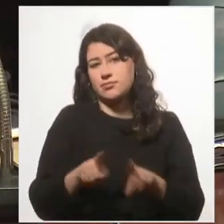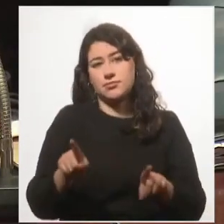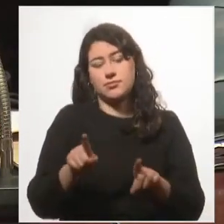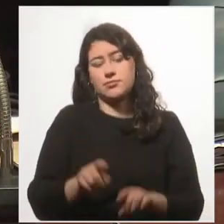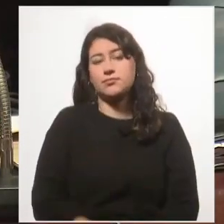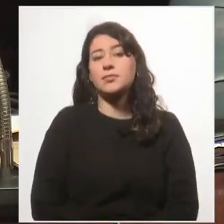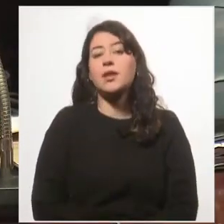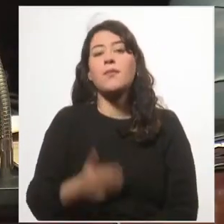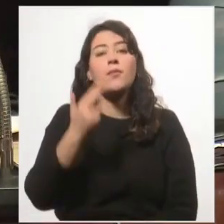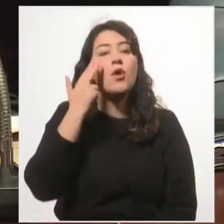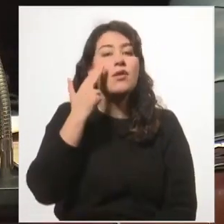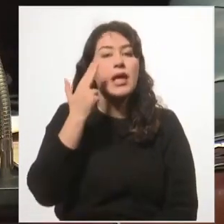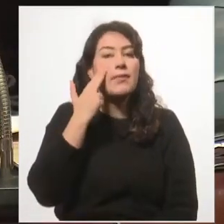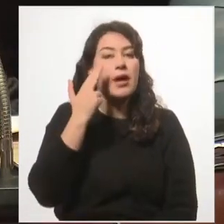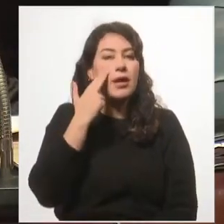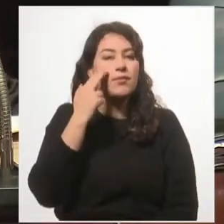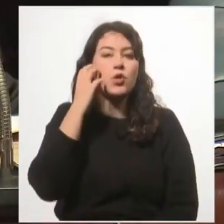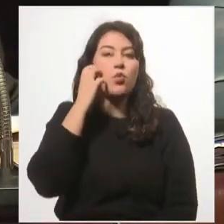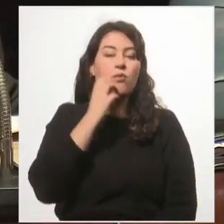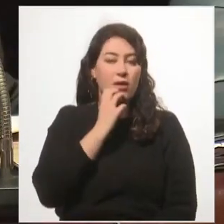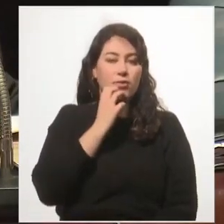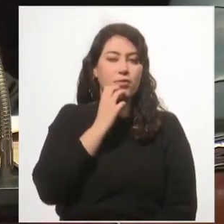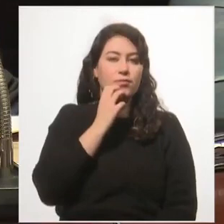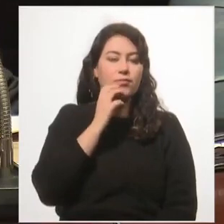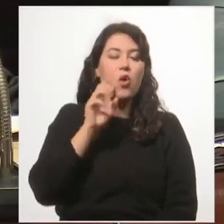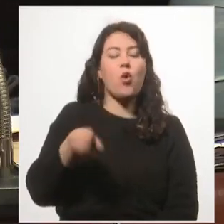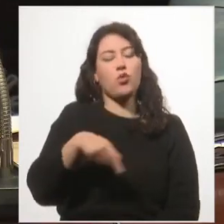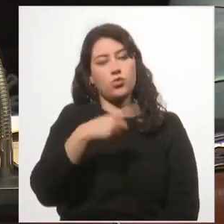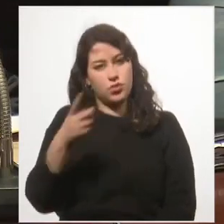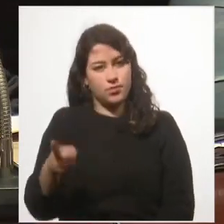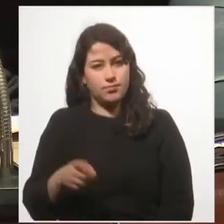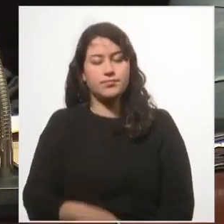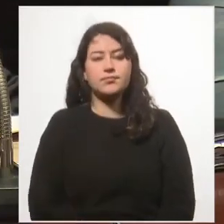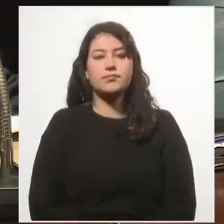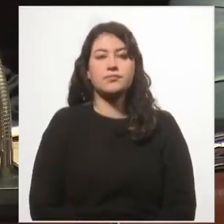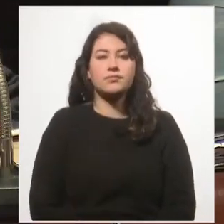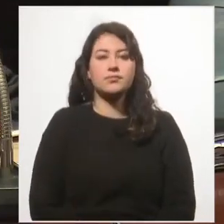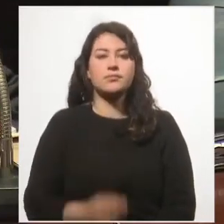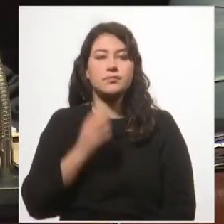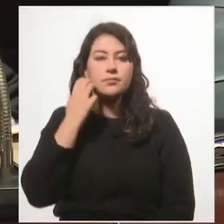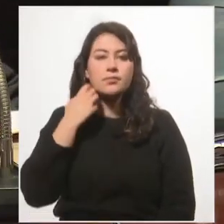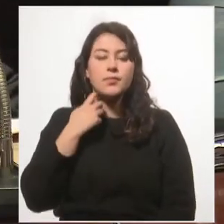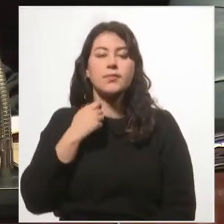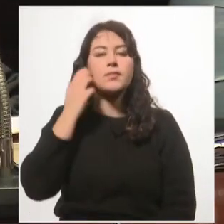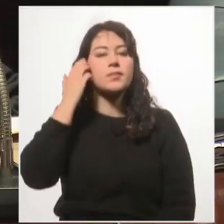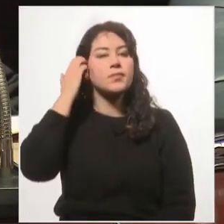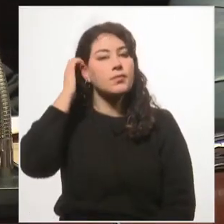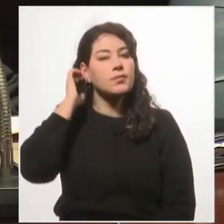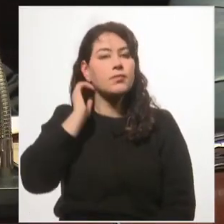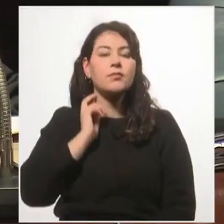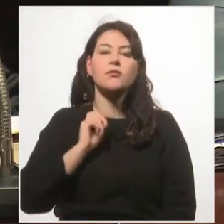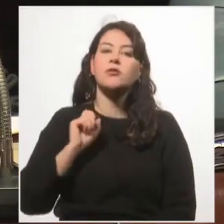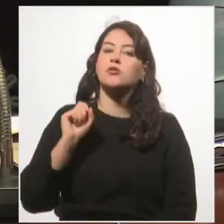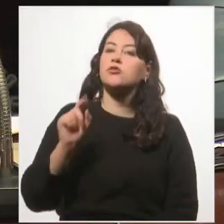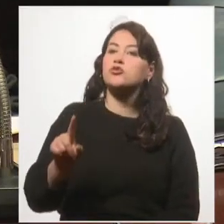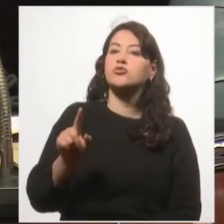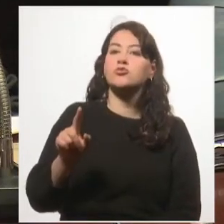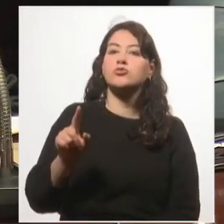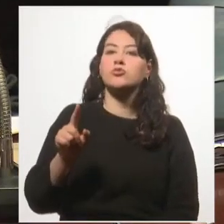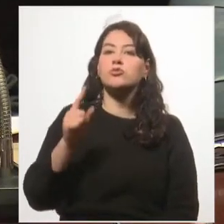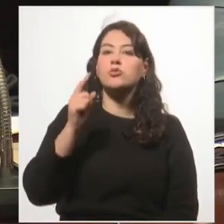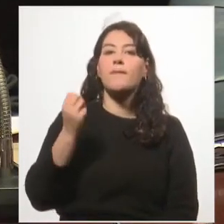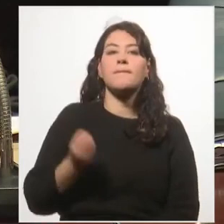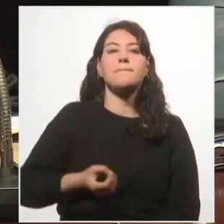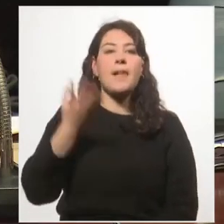El problema de los cubanos es otro. Que el hombre, su bien más preciado es su libertad.